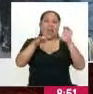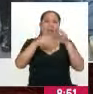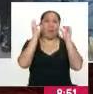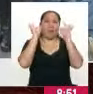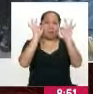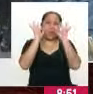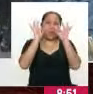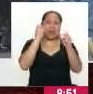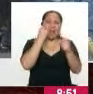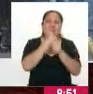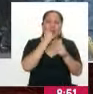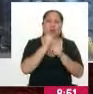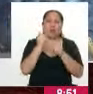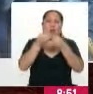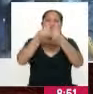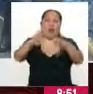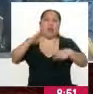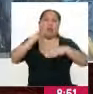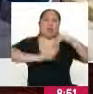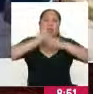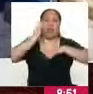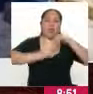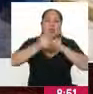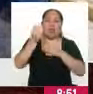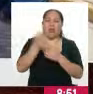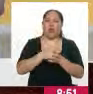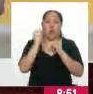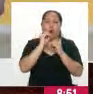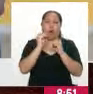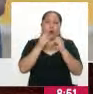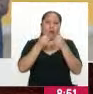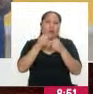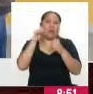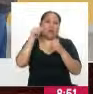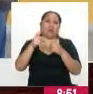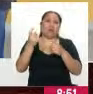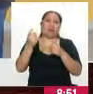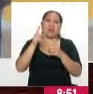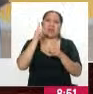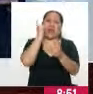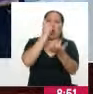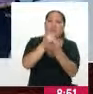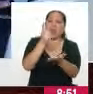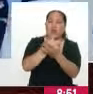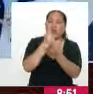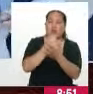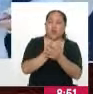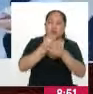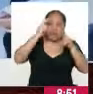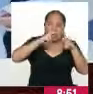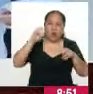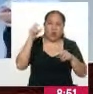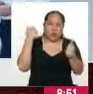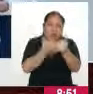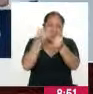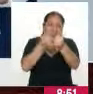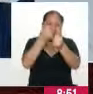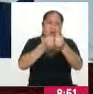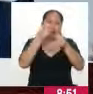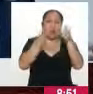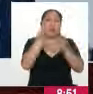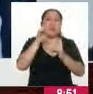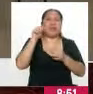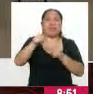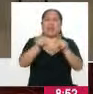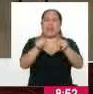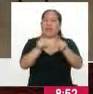y no terminen dejándonos obras abandonadas ni terminar involucrados en acusaciones fiscales o perseguidos por la justicia? Porque eso es también un